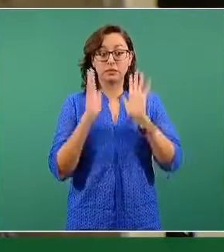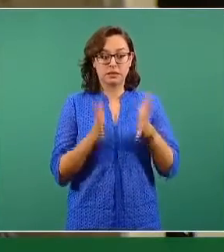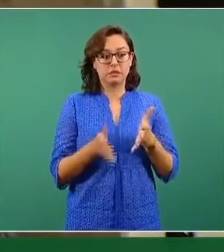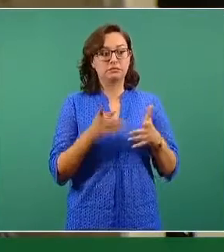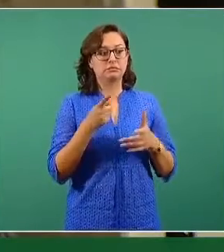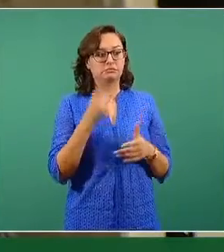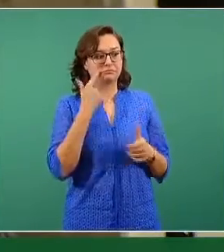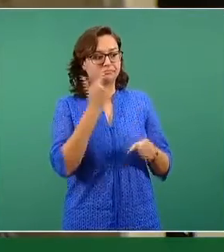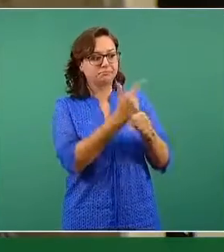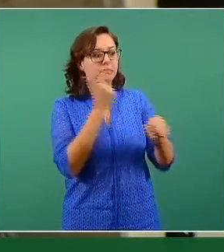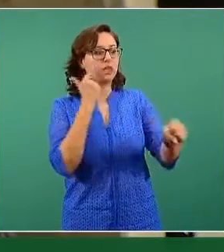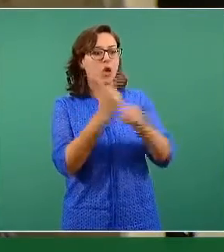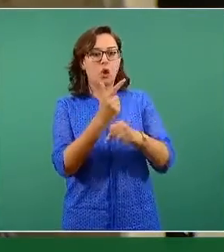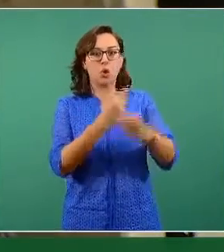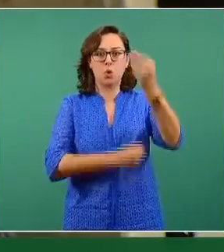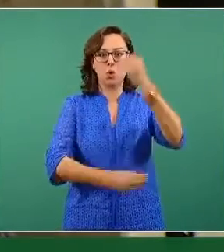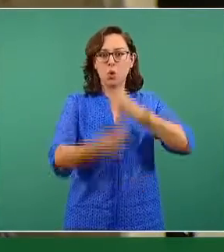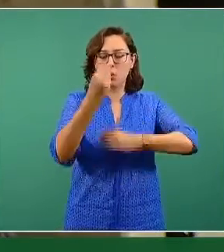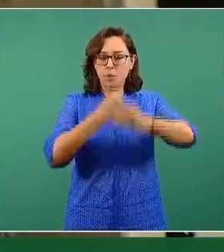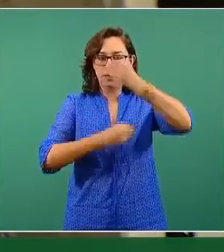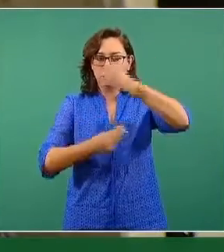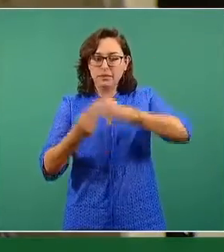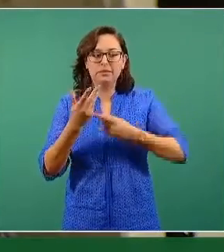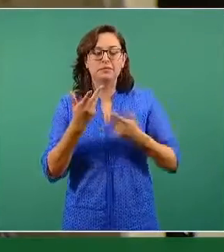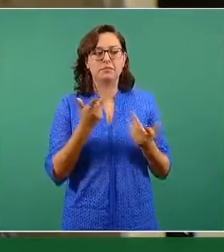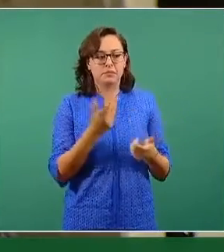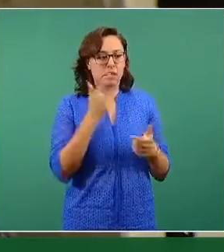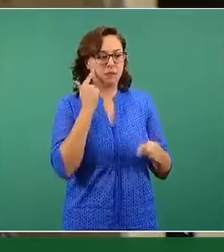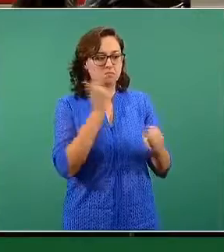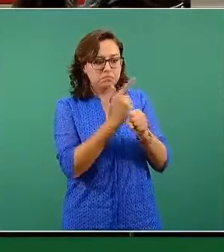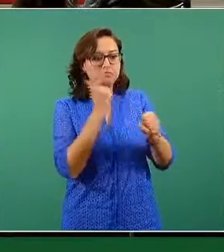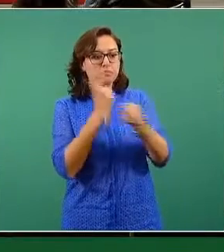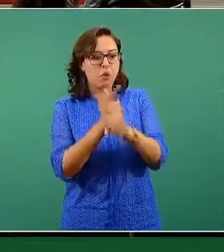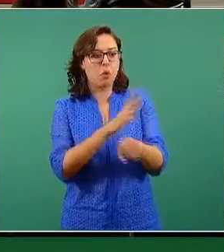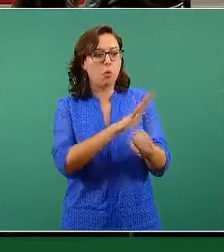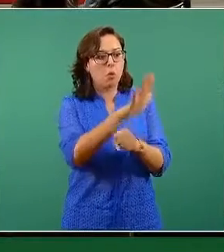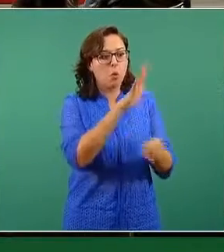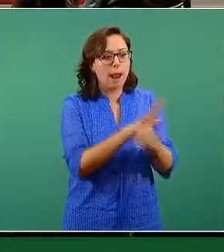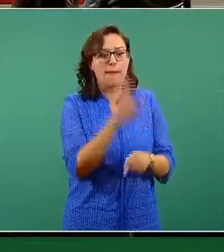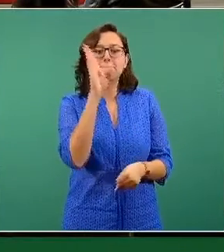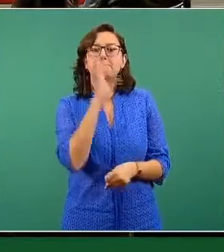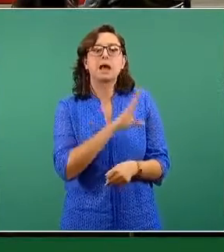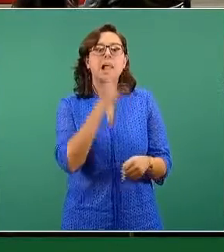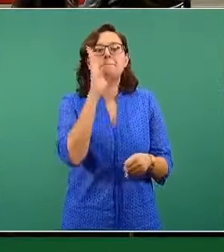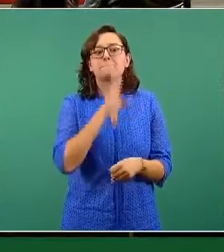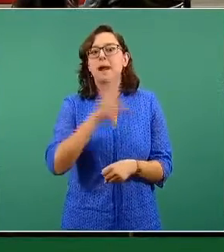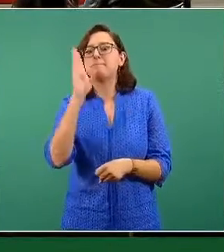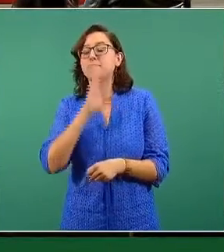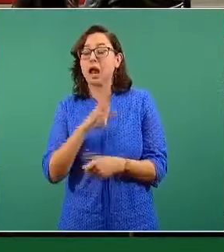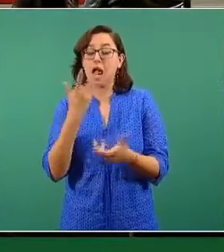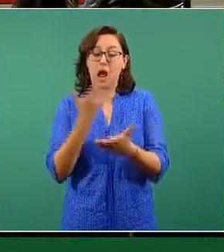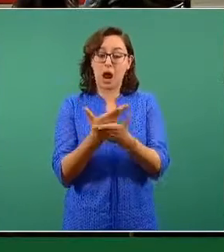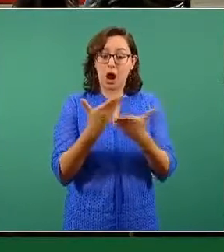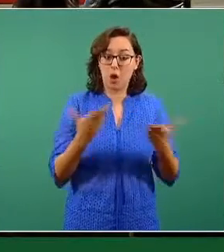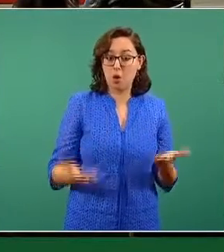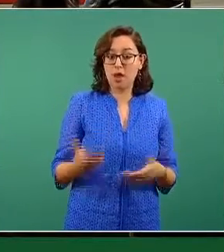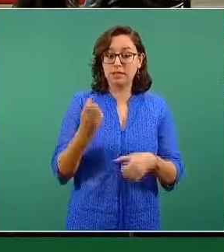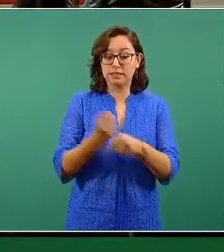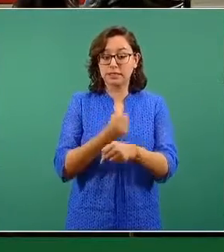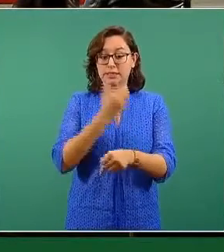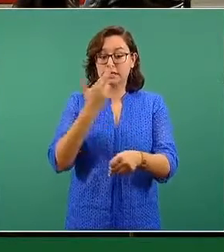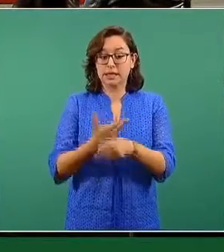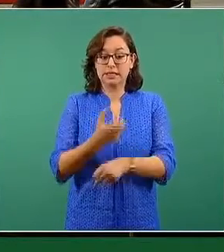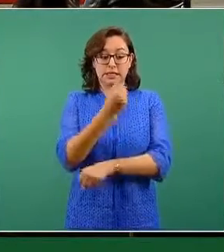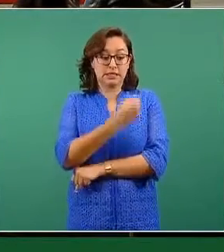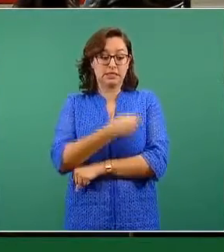consumen, quisiera saber si la Secretaría de Salud va a emprender una campaña para reducir e insistir el